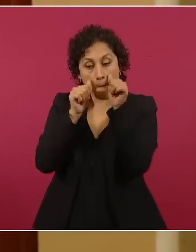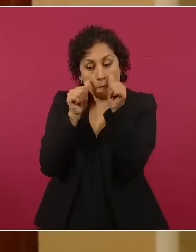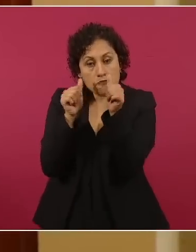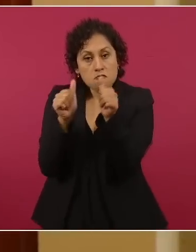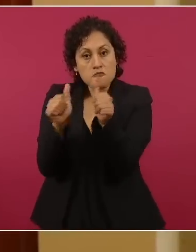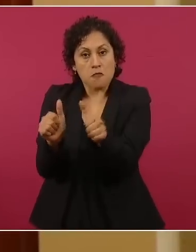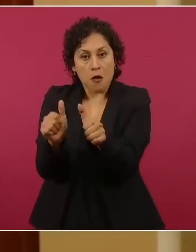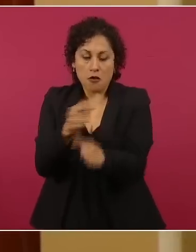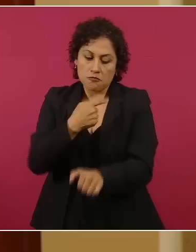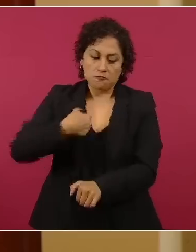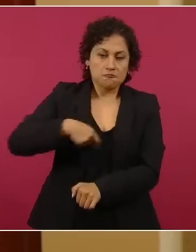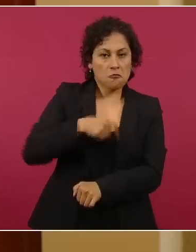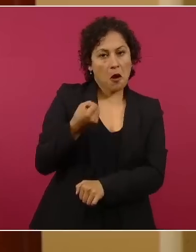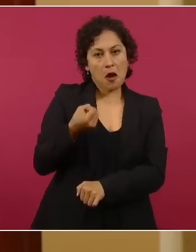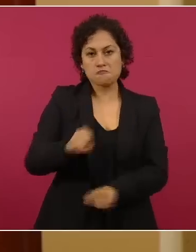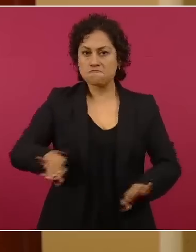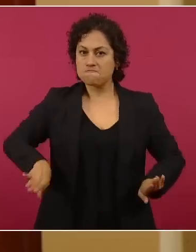siempre.